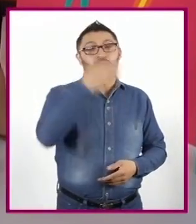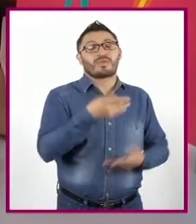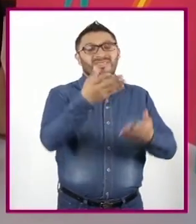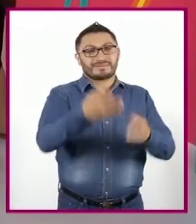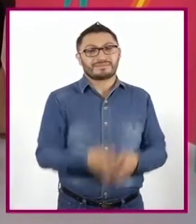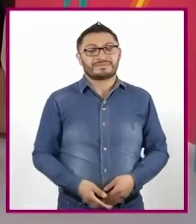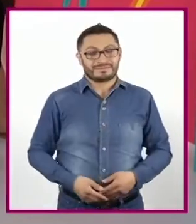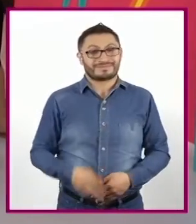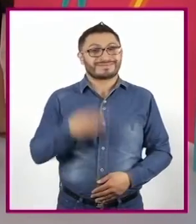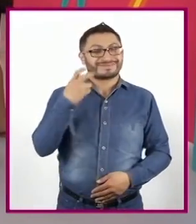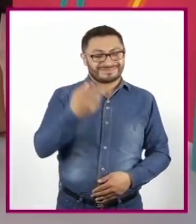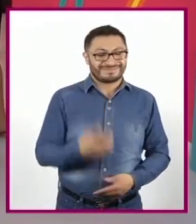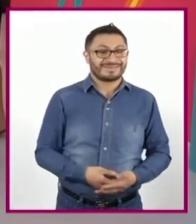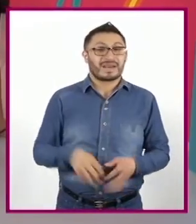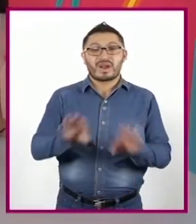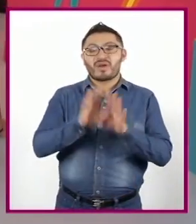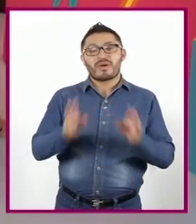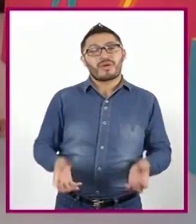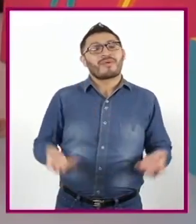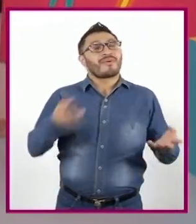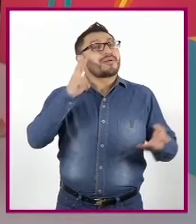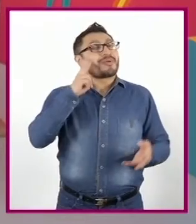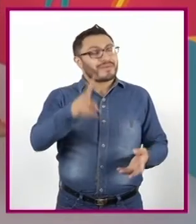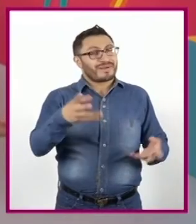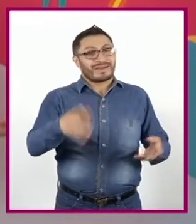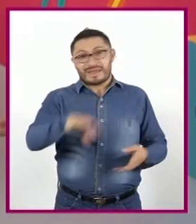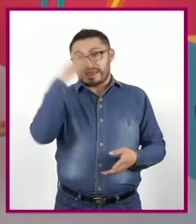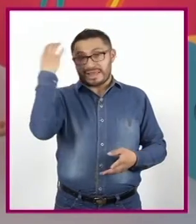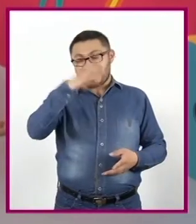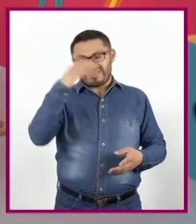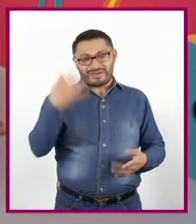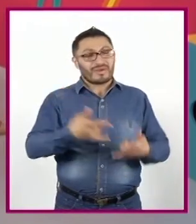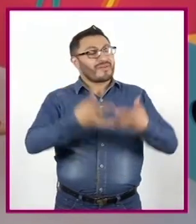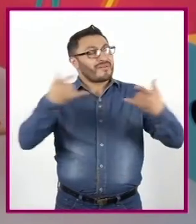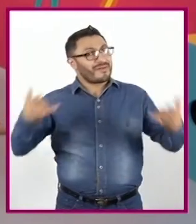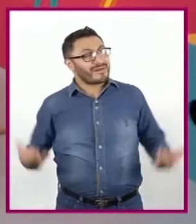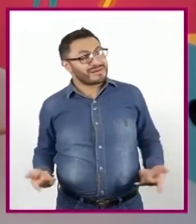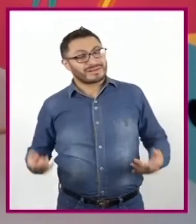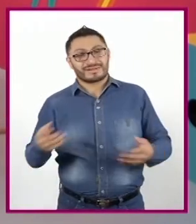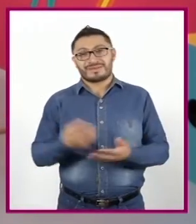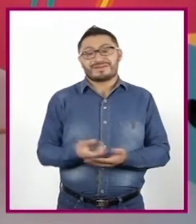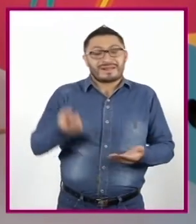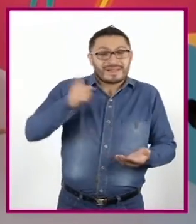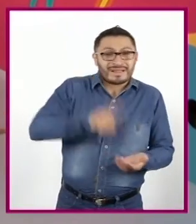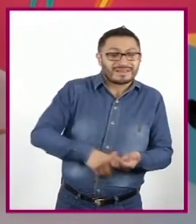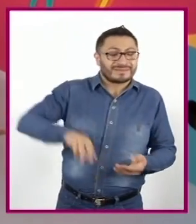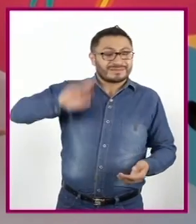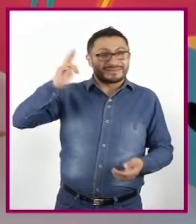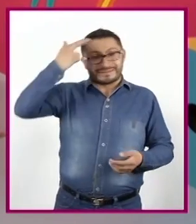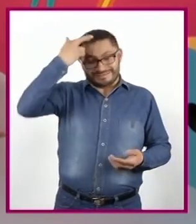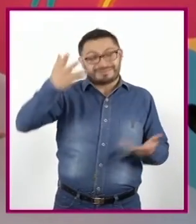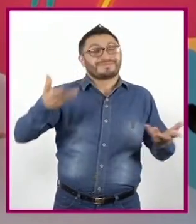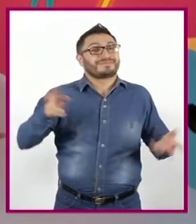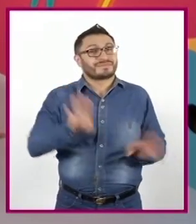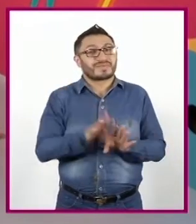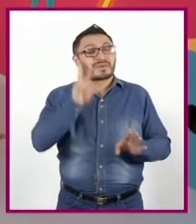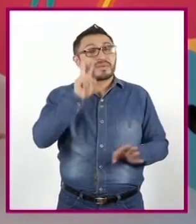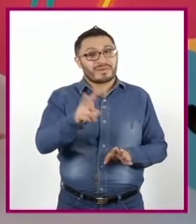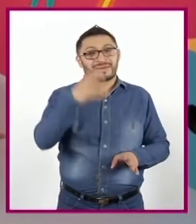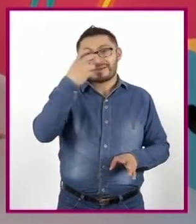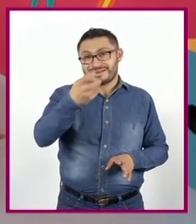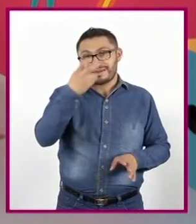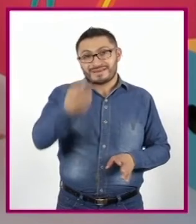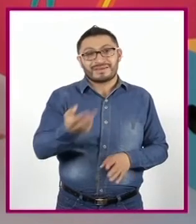tal Este recorrido Que hemos hecho Con fotografías Historias Ancladas A nuestra memoria Con esto